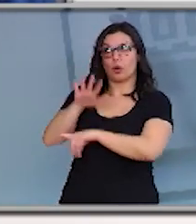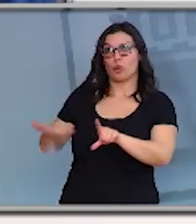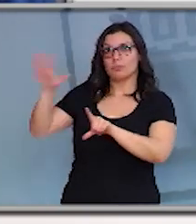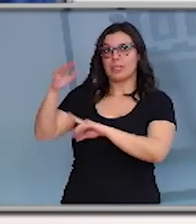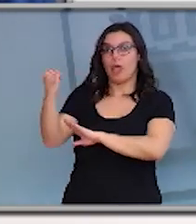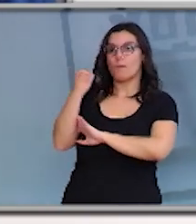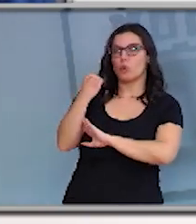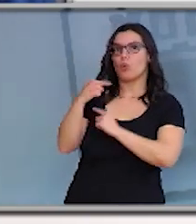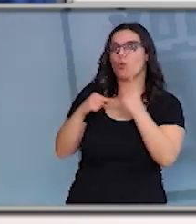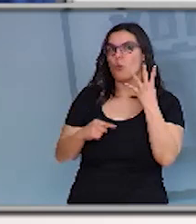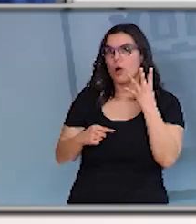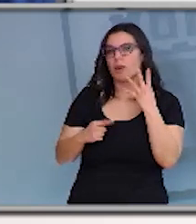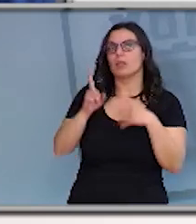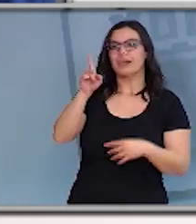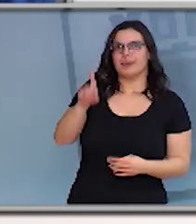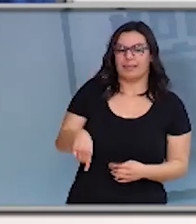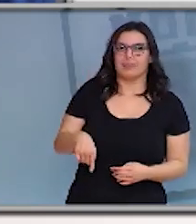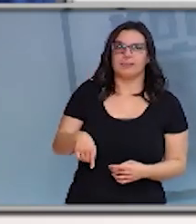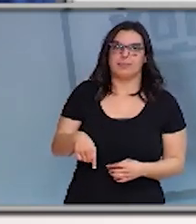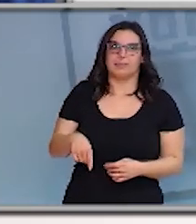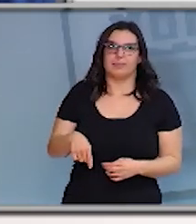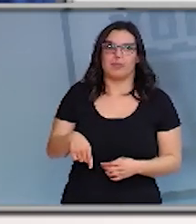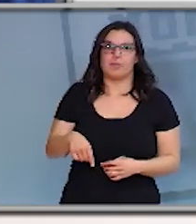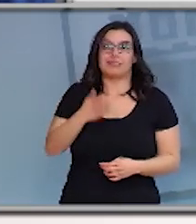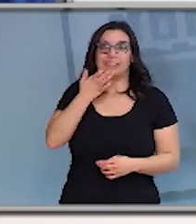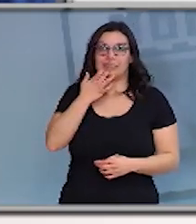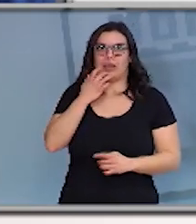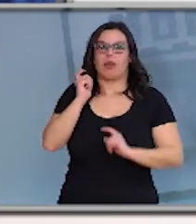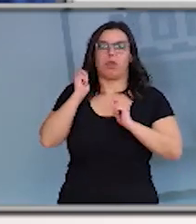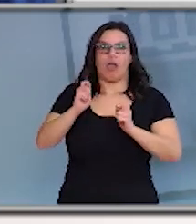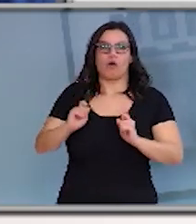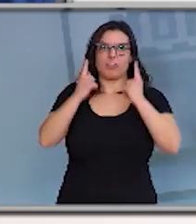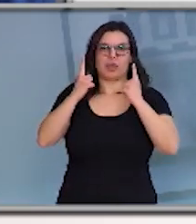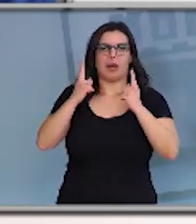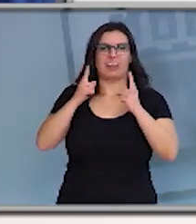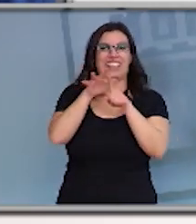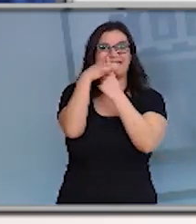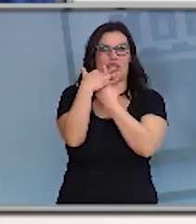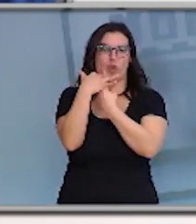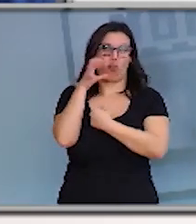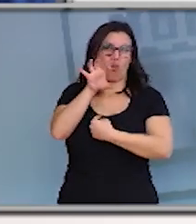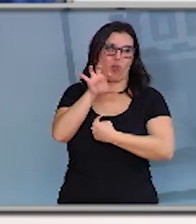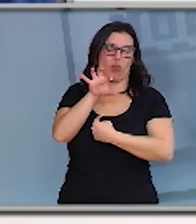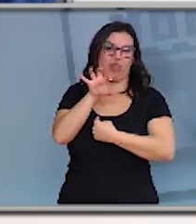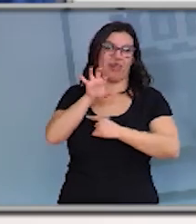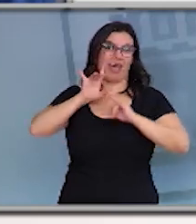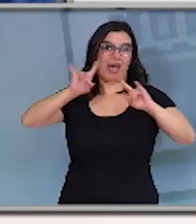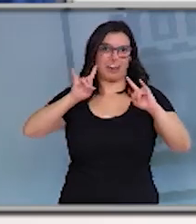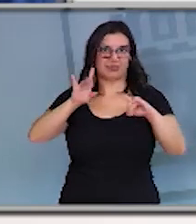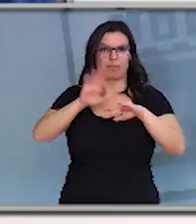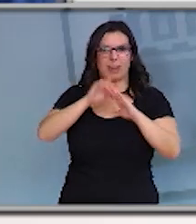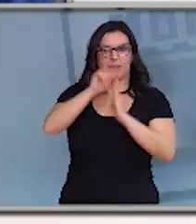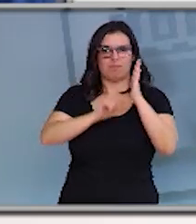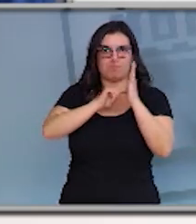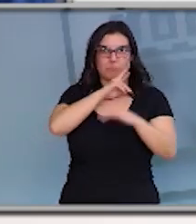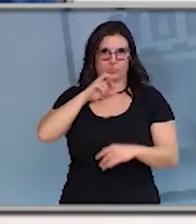y de la declaración también del Estado de Alerta para poder tomar medidas que preserven el empleo.